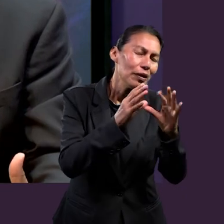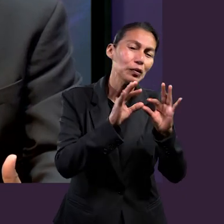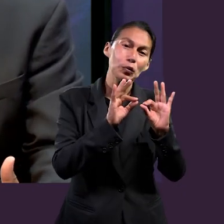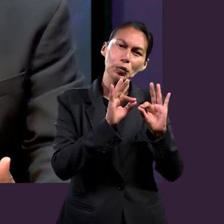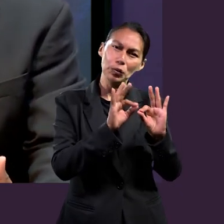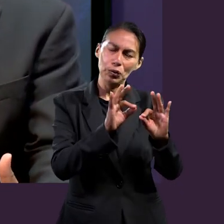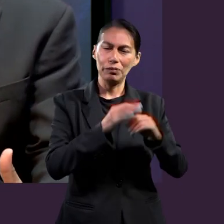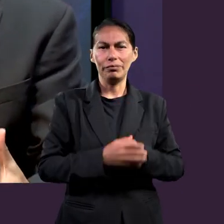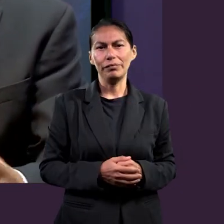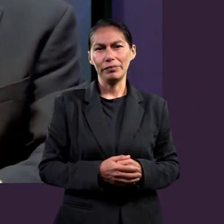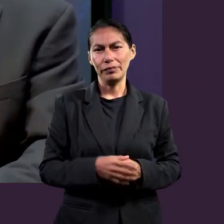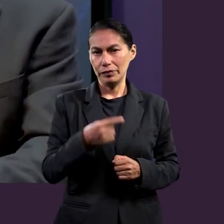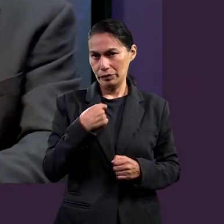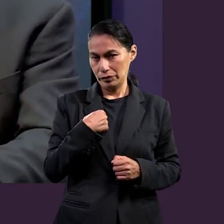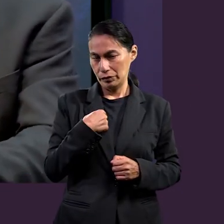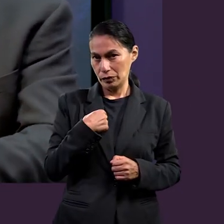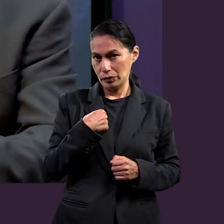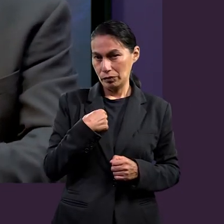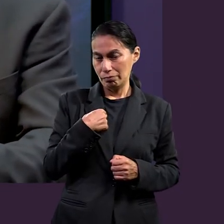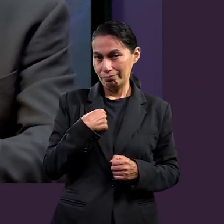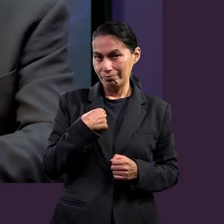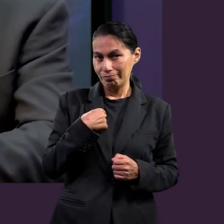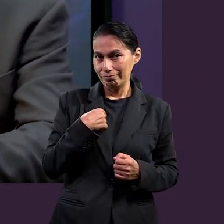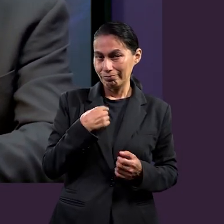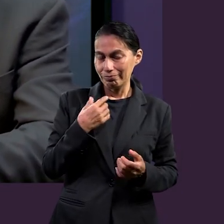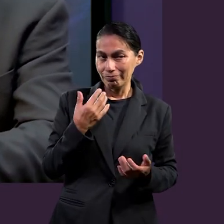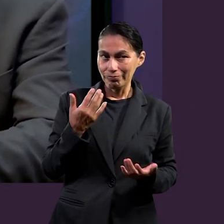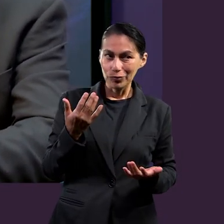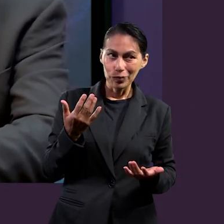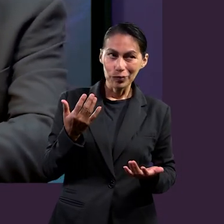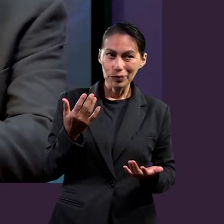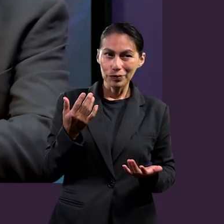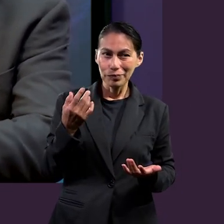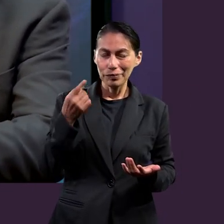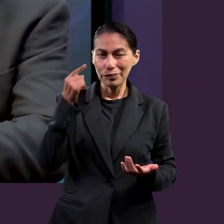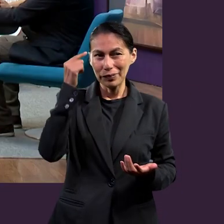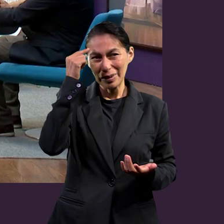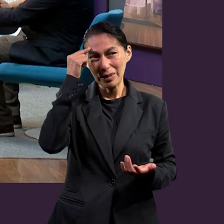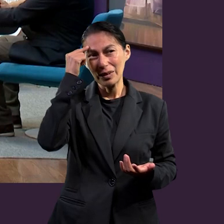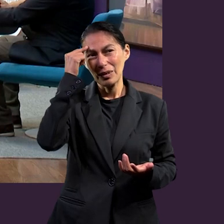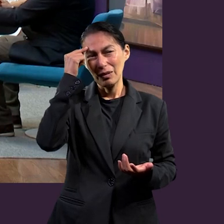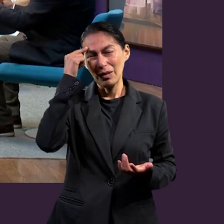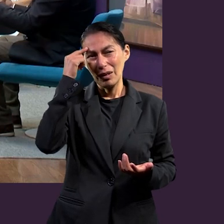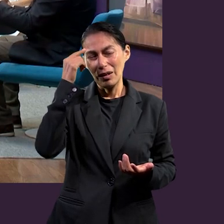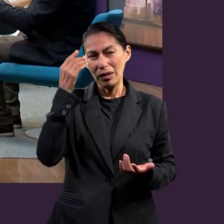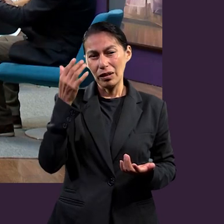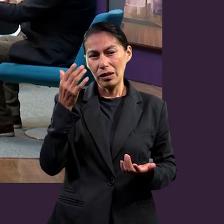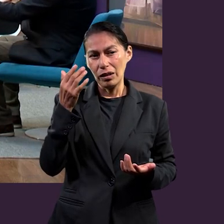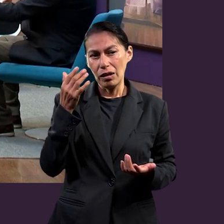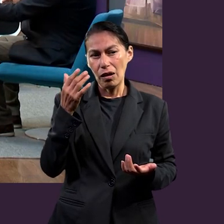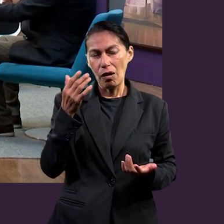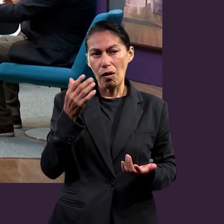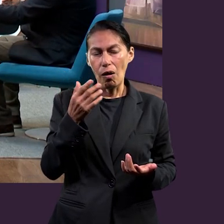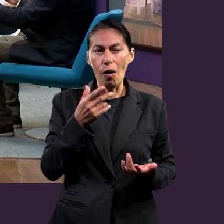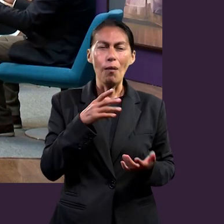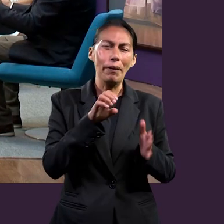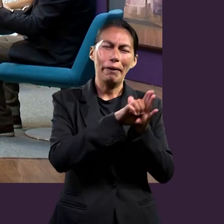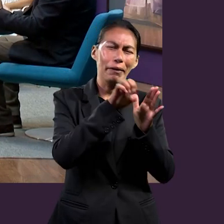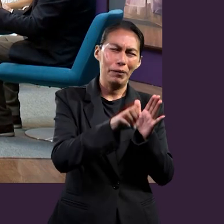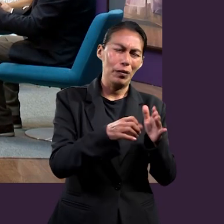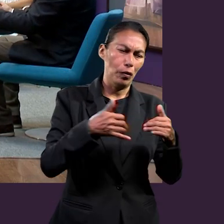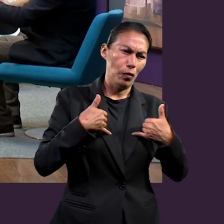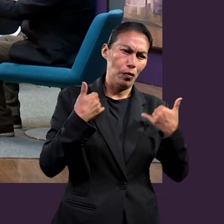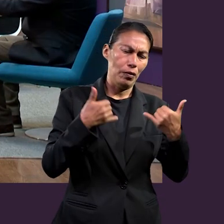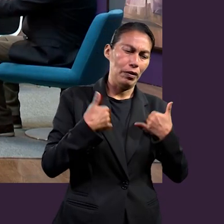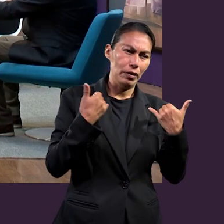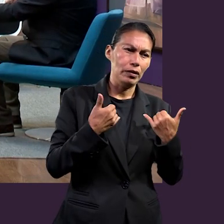relación. Porque yo no quiero pensar en algo así como que cuando estás buscando, los chicos que están buscando